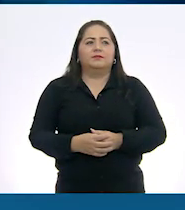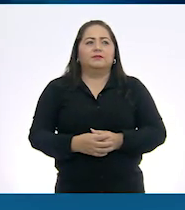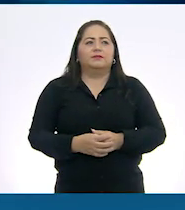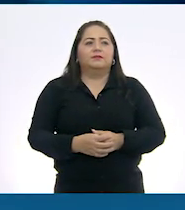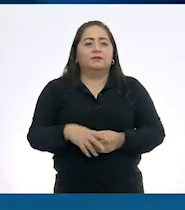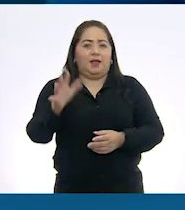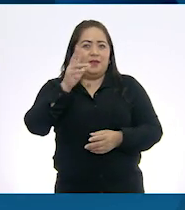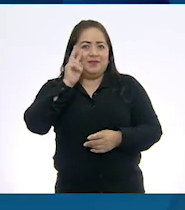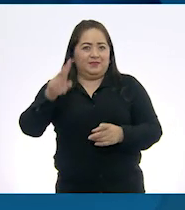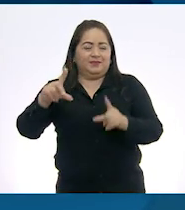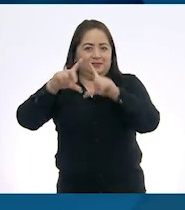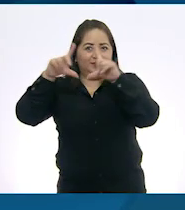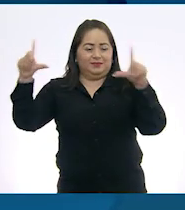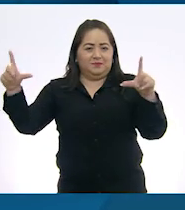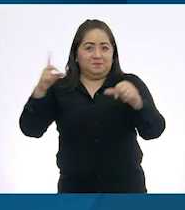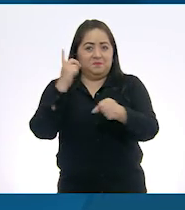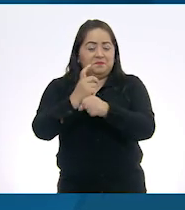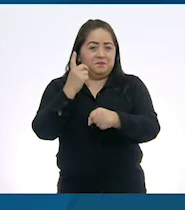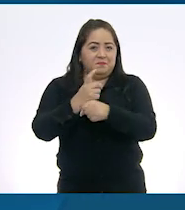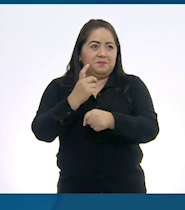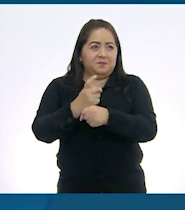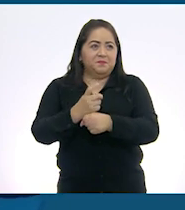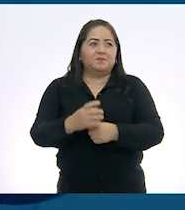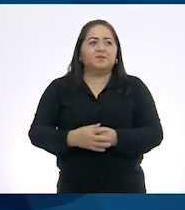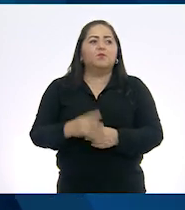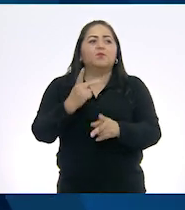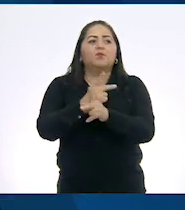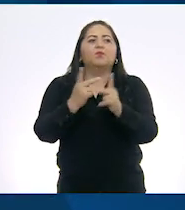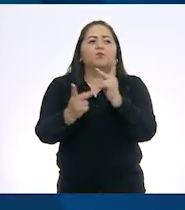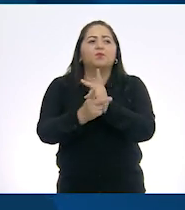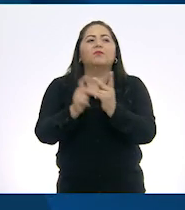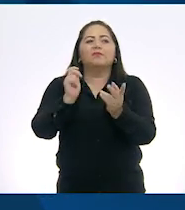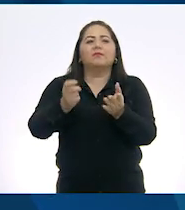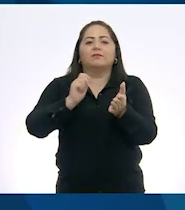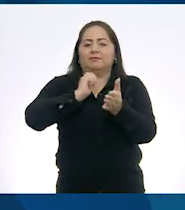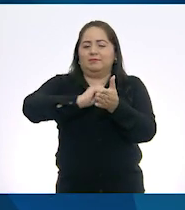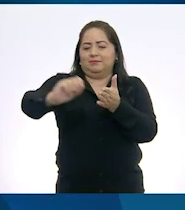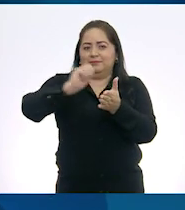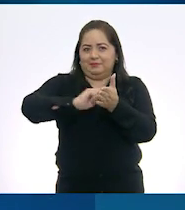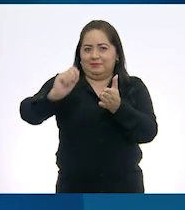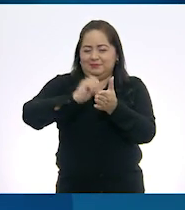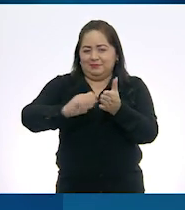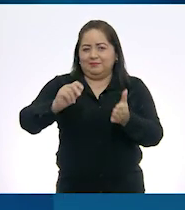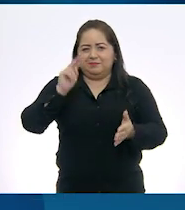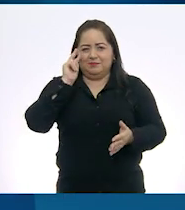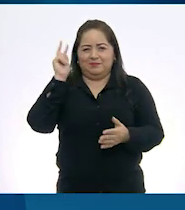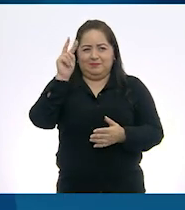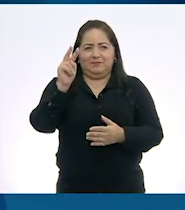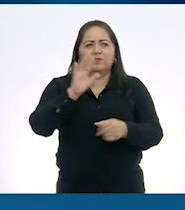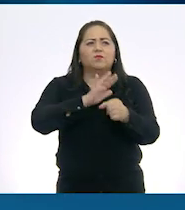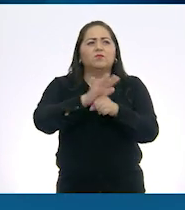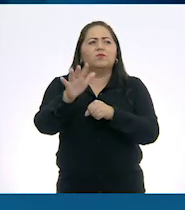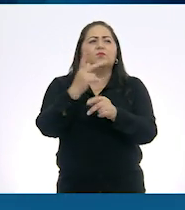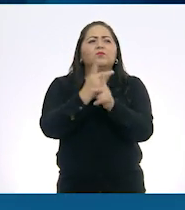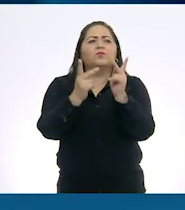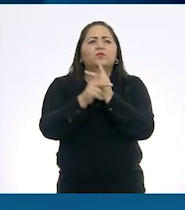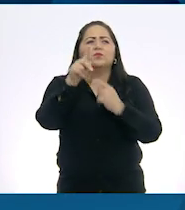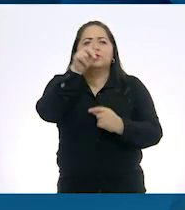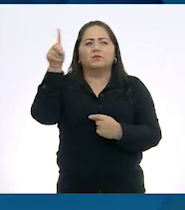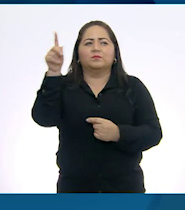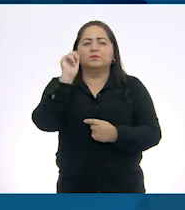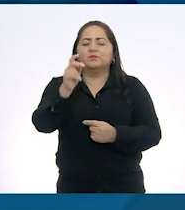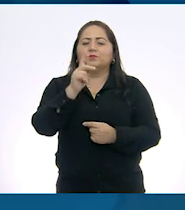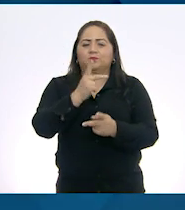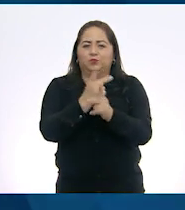Tenemos ahí, primeramente, el producto que sería productos escritos. Joaquín, ¿nos podrías leer cuáles productos escritos? Productos